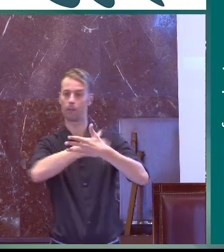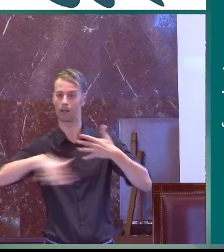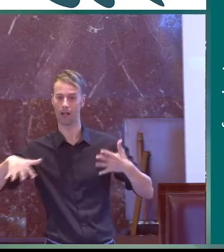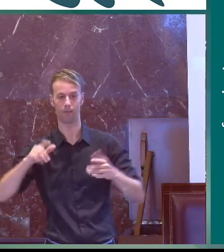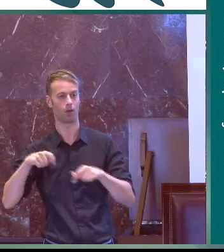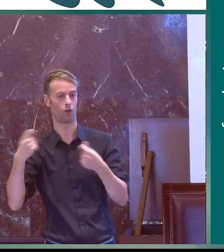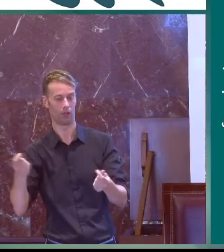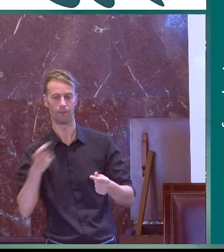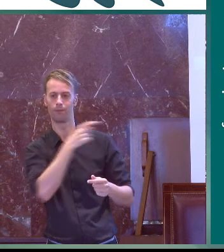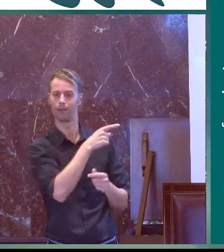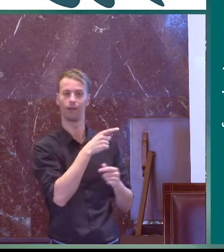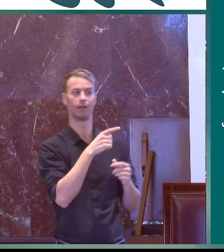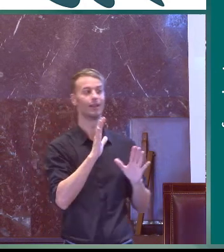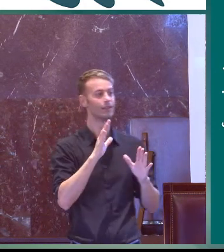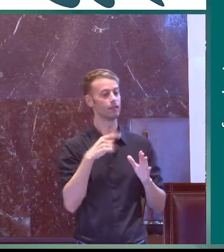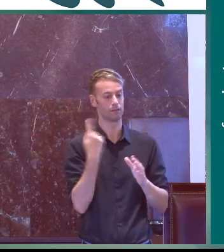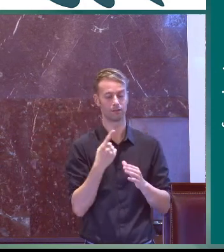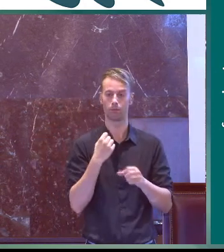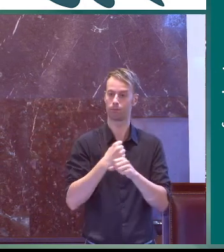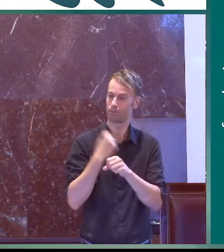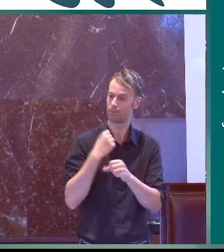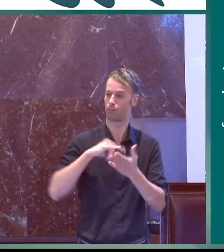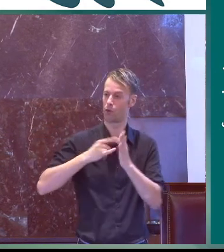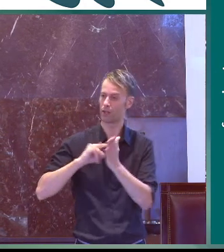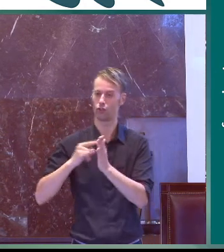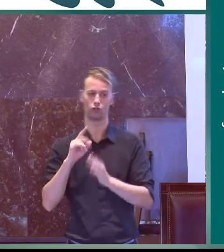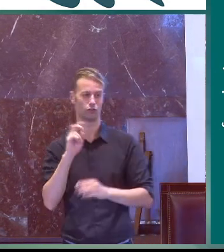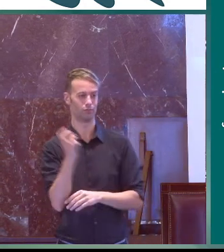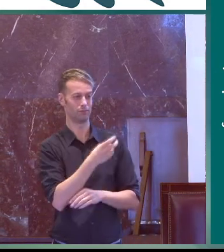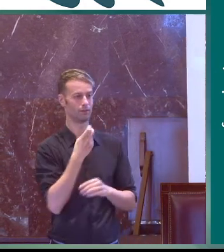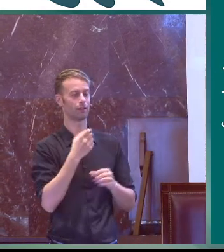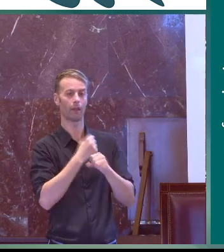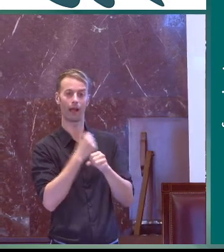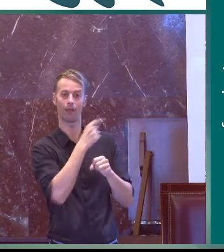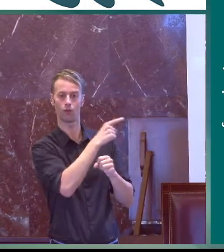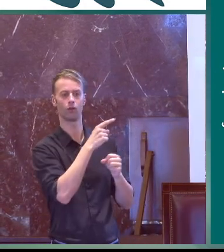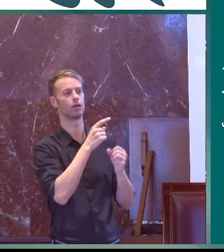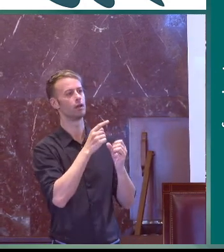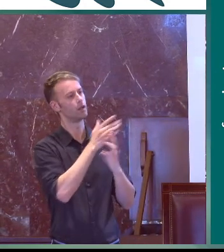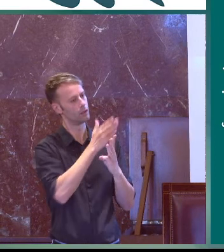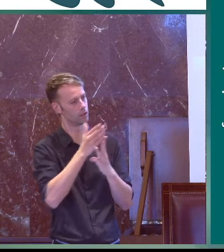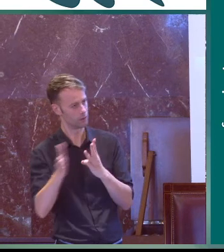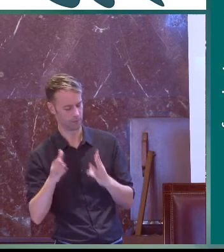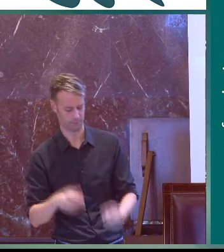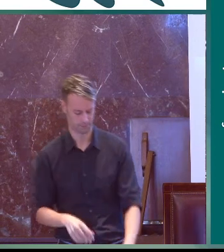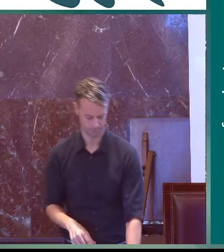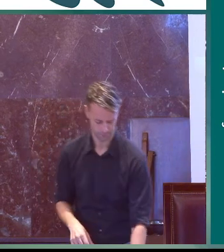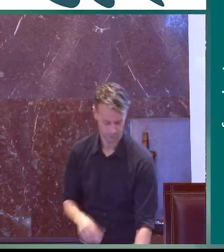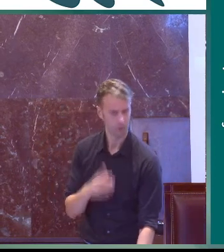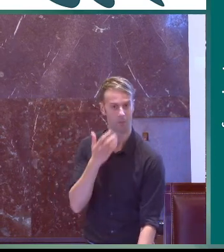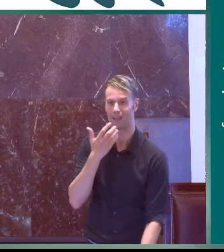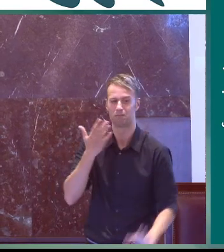de forma interdisciplinar como decía transversal y ecológica hemos hecho muchos proyectos hemos trabajado